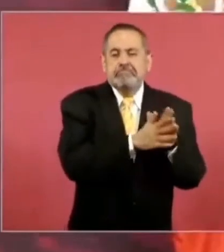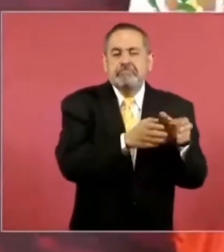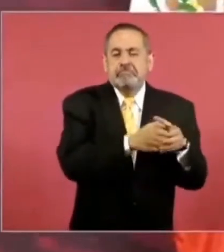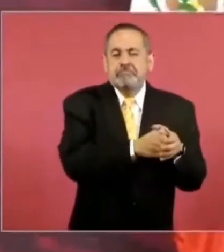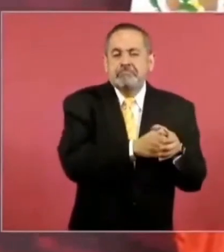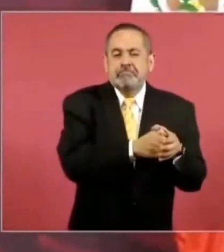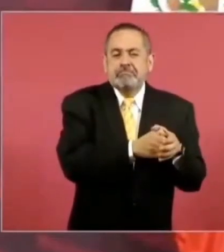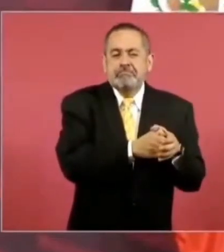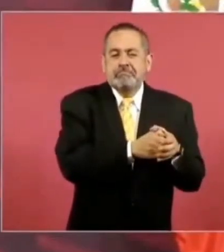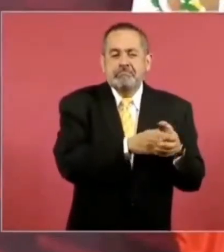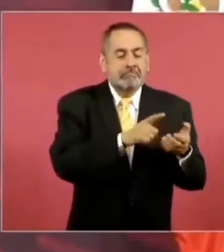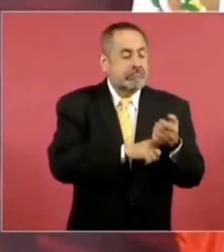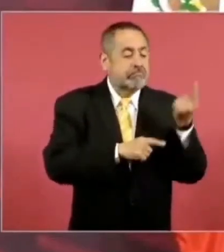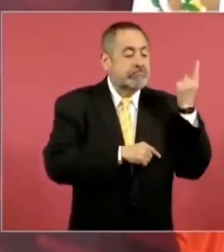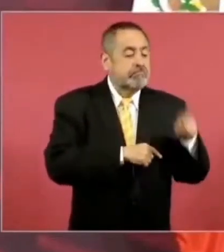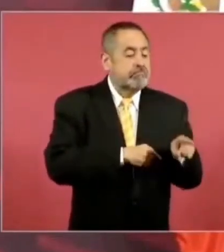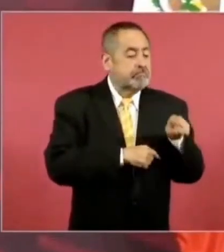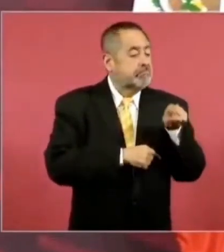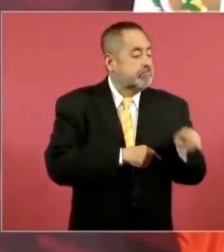por consigna.